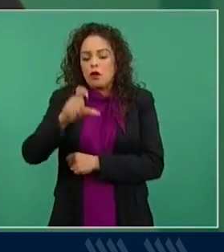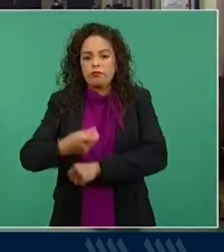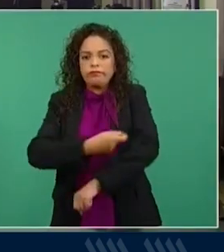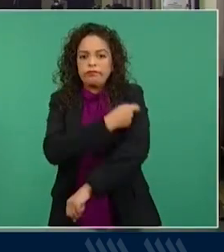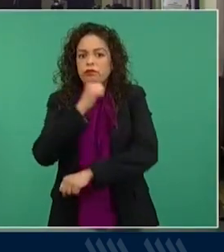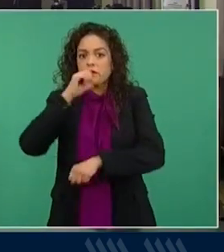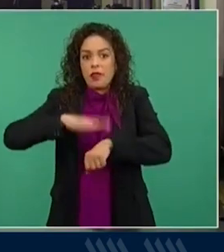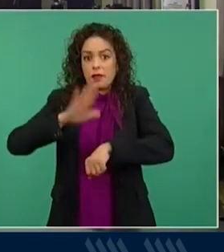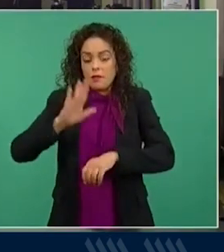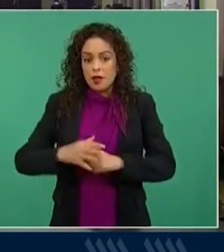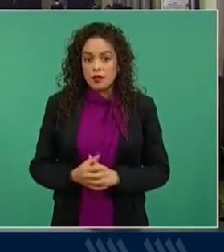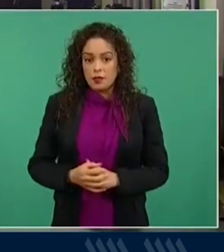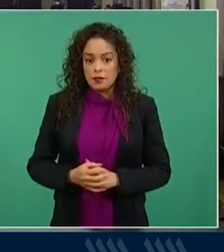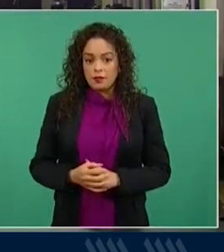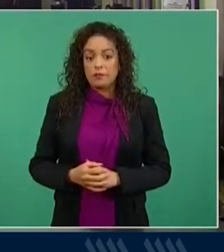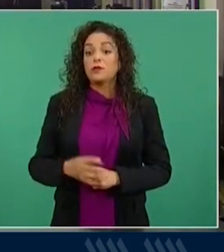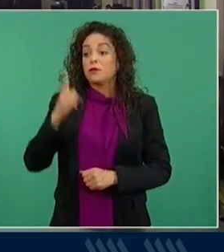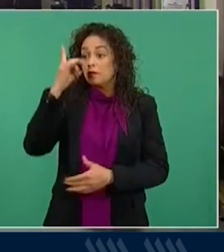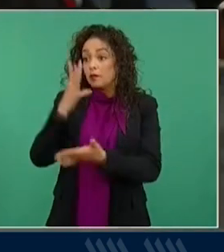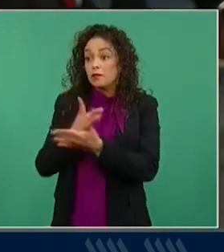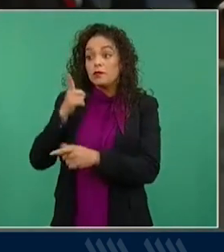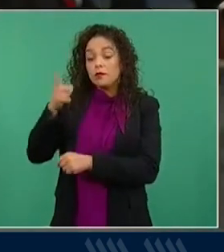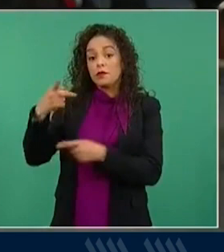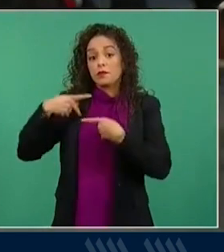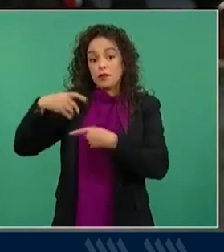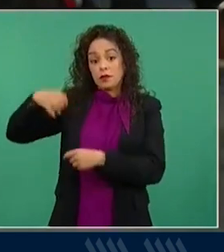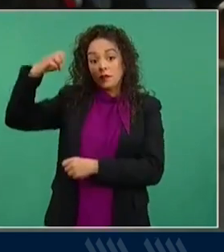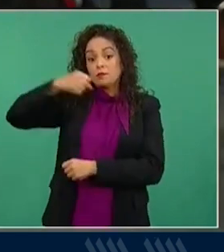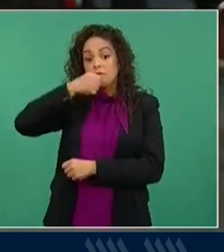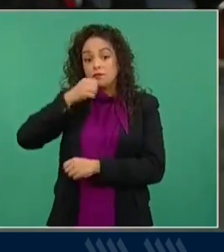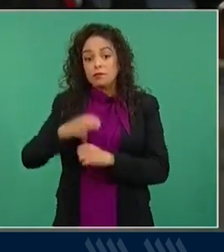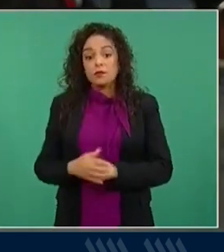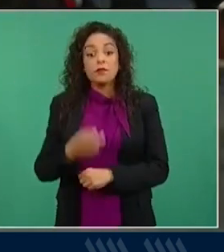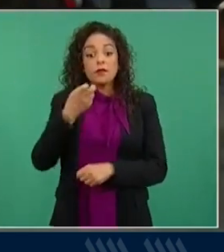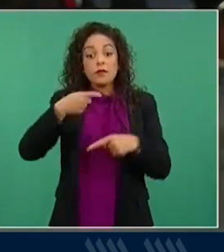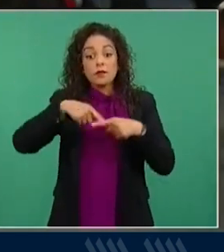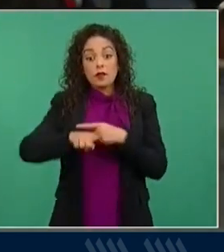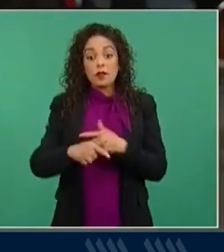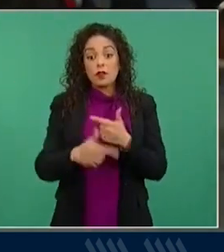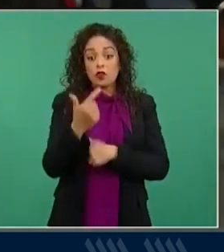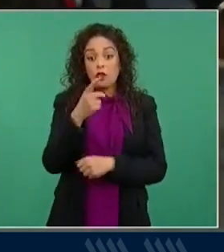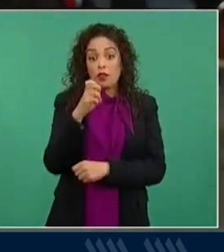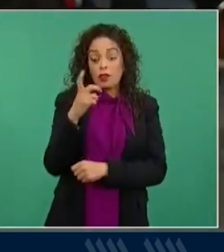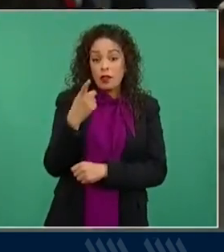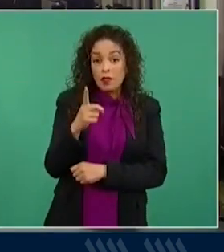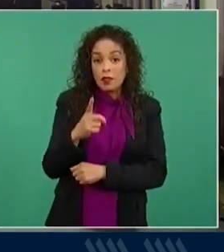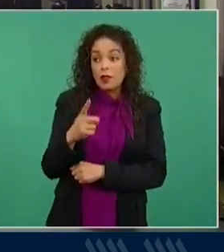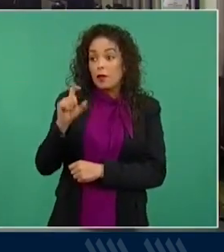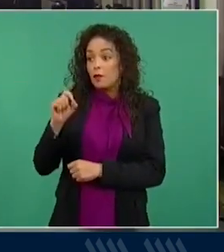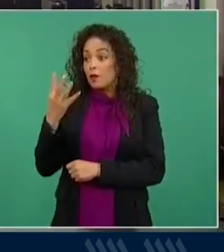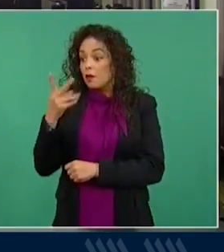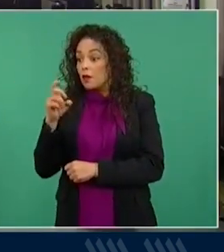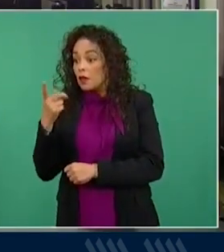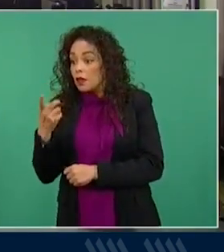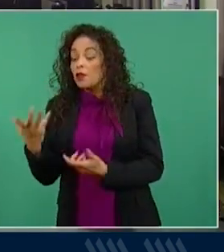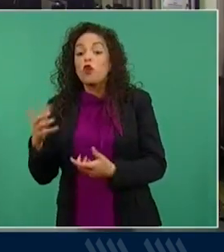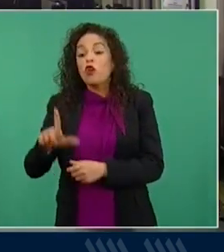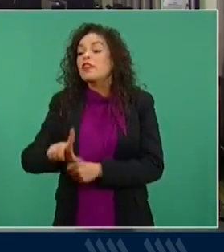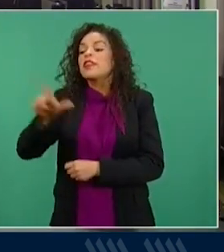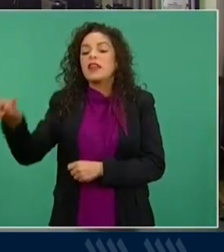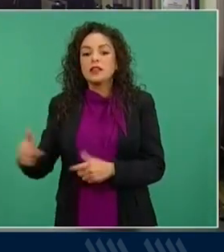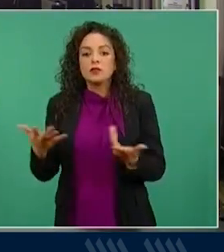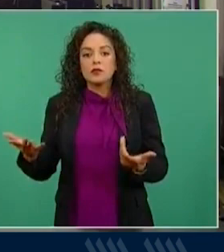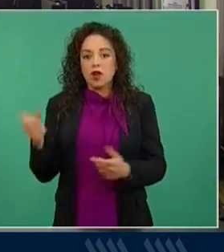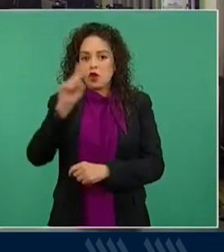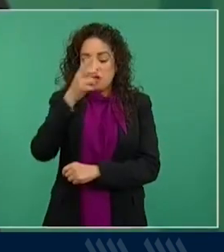¿Y estos refuerzos arrancarían por ahí del 12 de diciembre, 24 de diciembre o después de esa fecha? este mismo mes, este